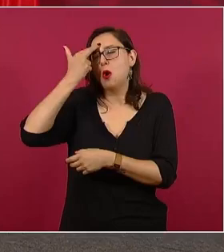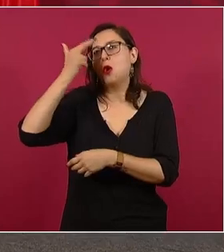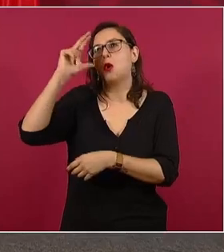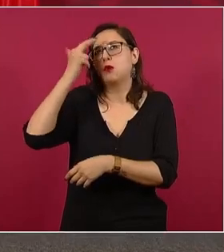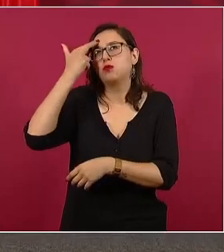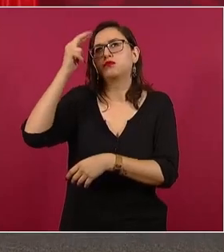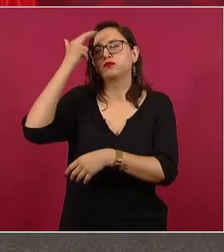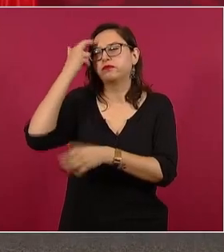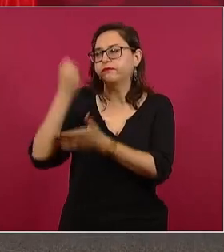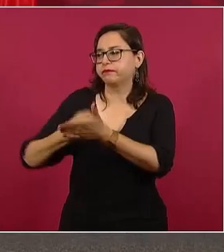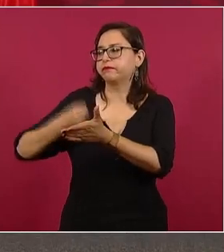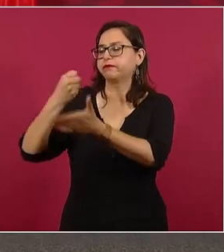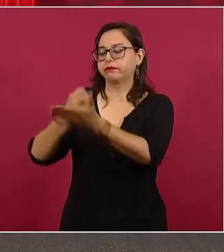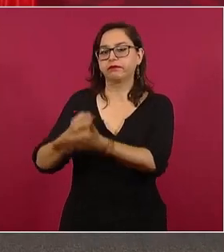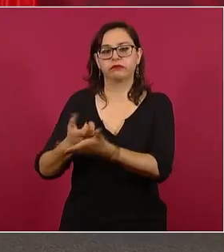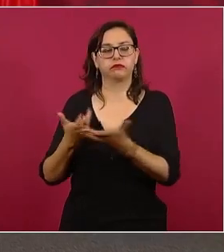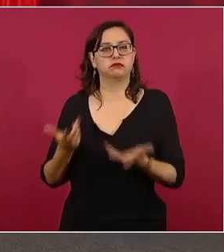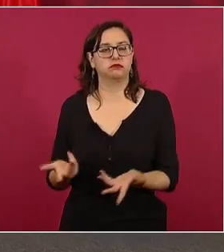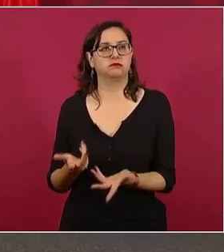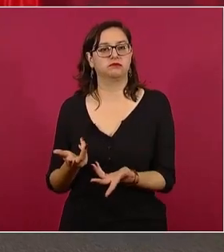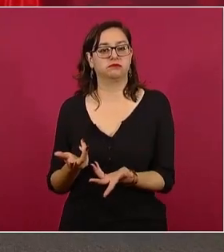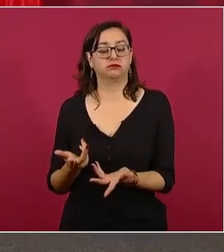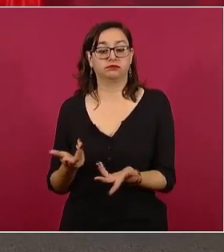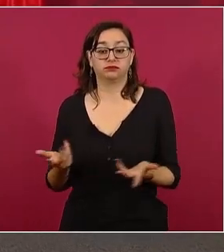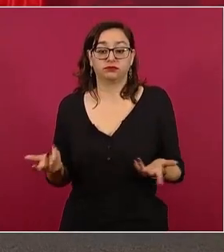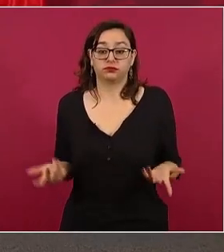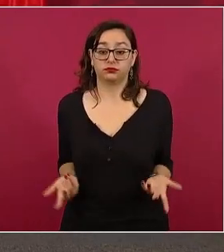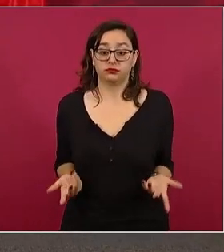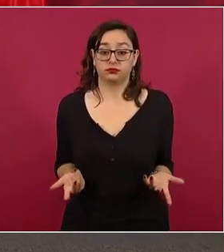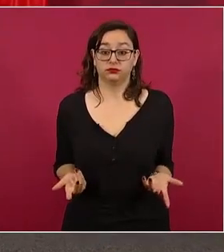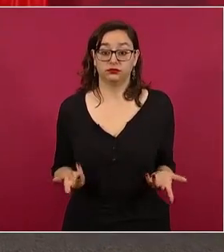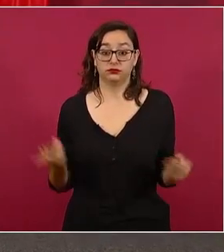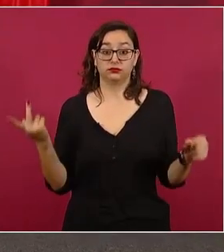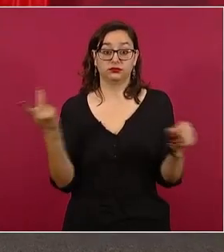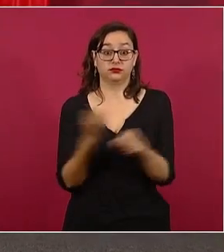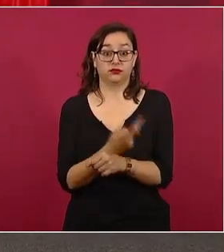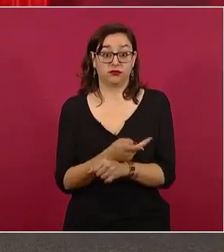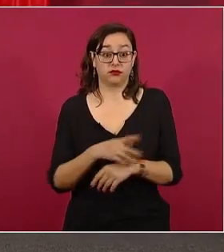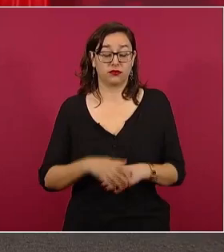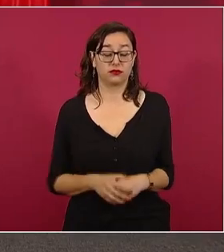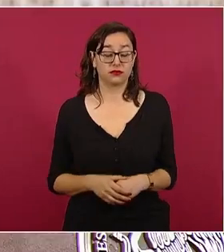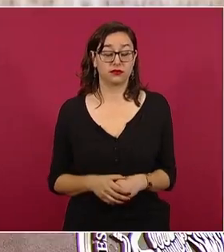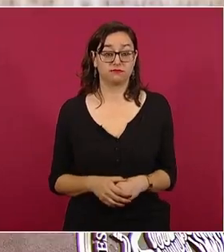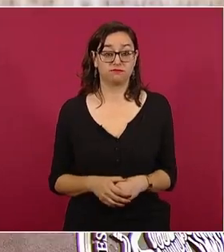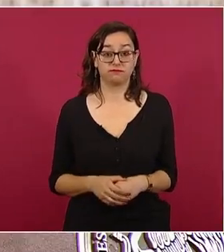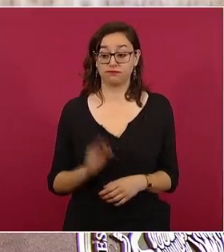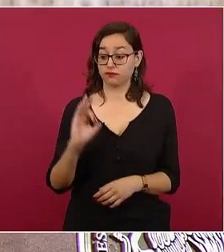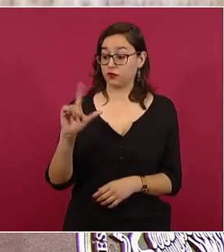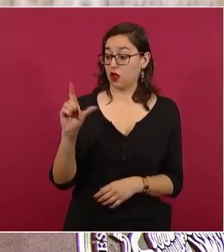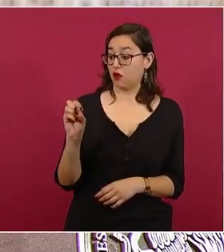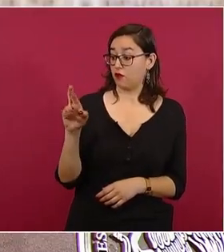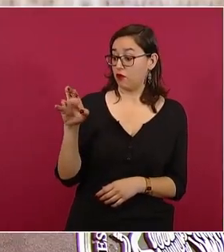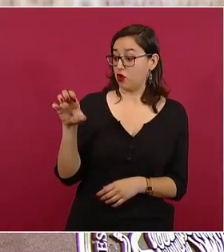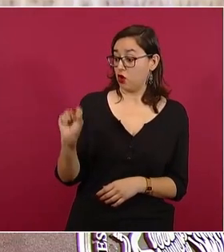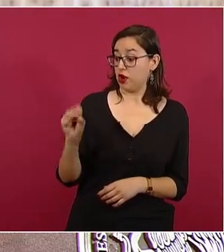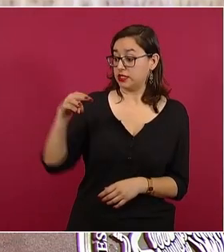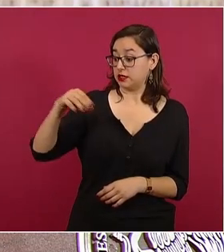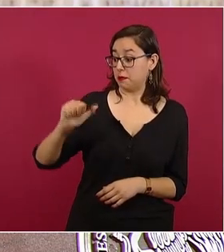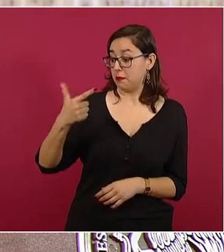que el que entregaba los recursos naturales del país a extranjeros